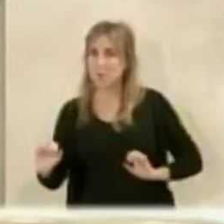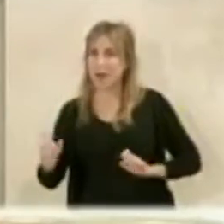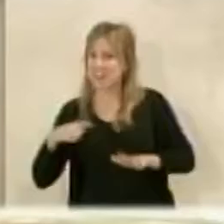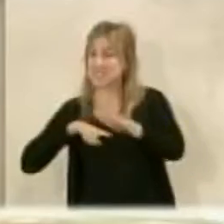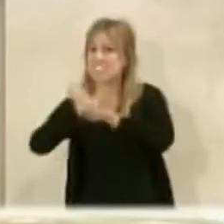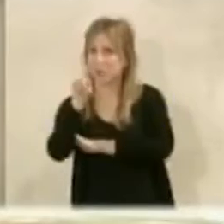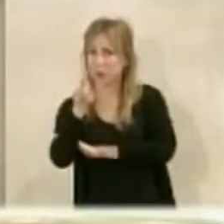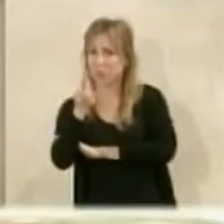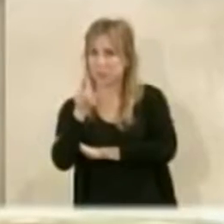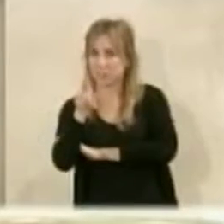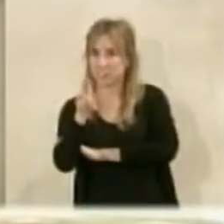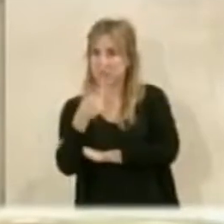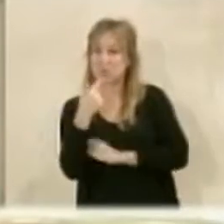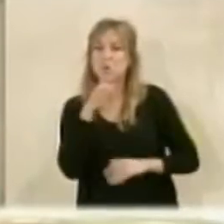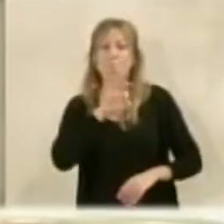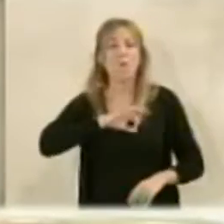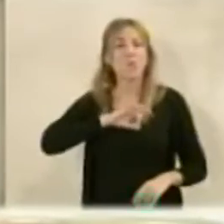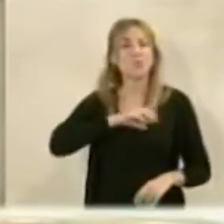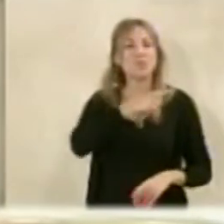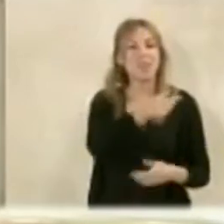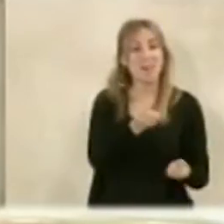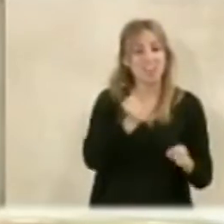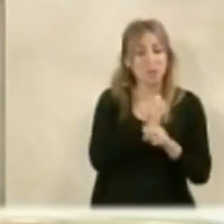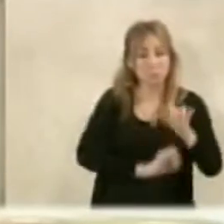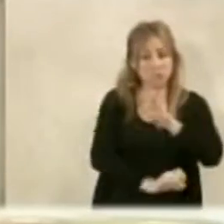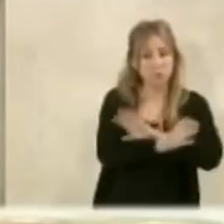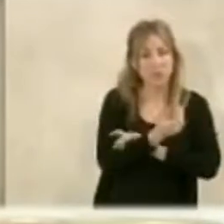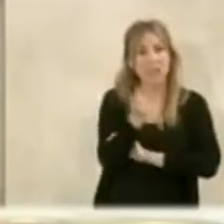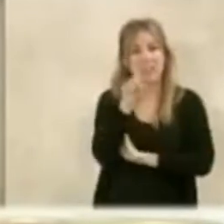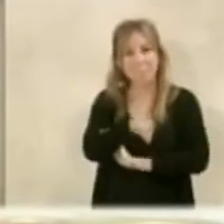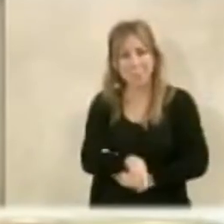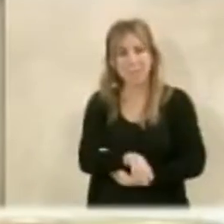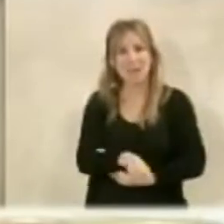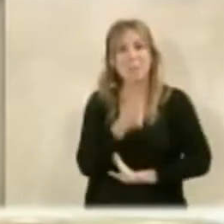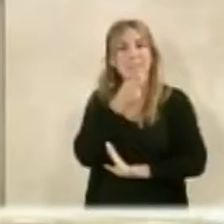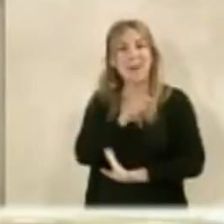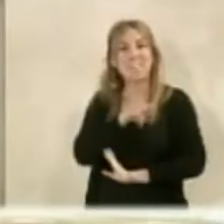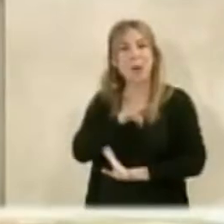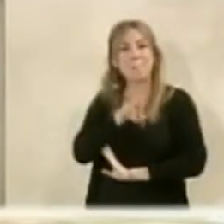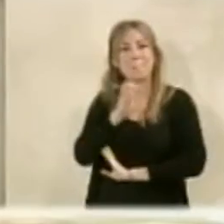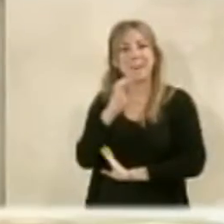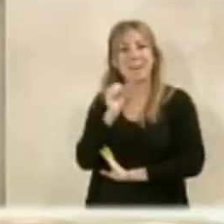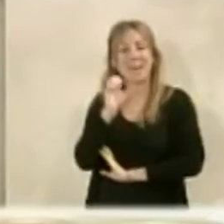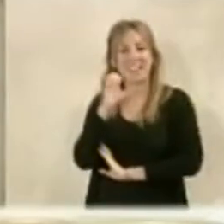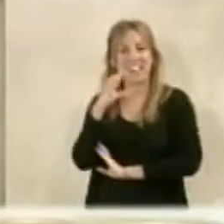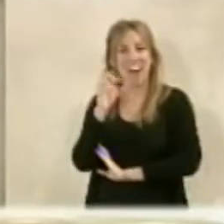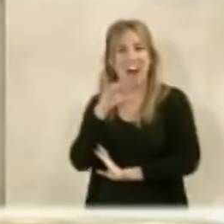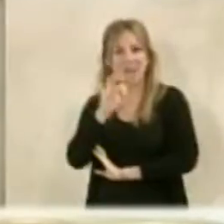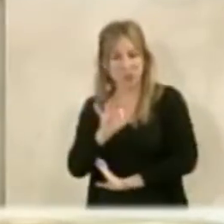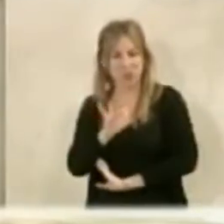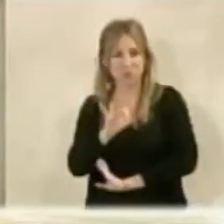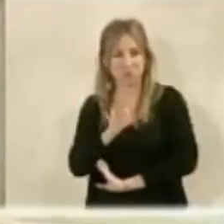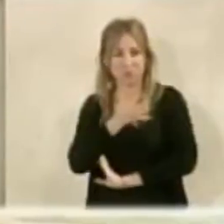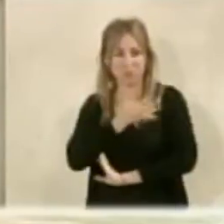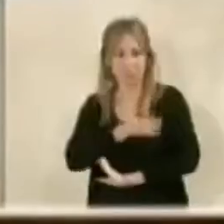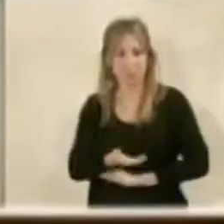al desarrollo. Si usted habla de crear empleo y le mete usted la palabra precario, está usted menospreciando esa creación de empleo. Le acaba de